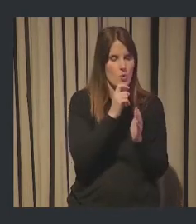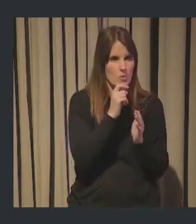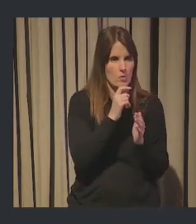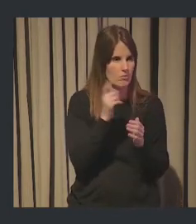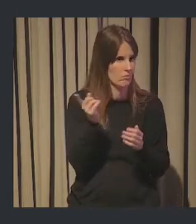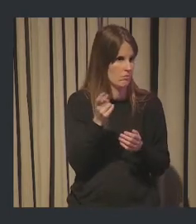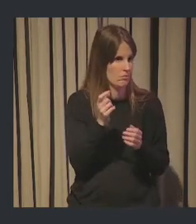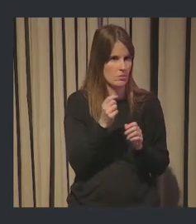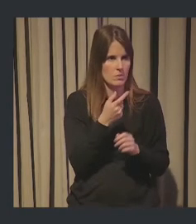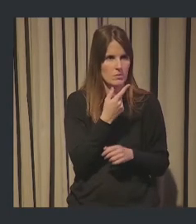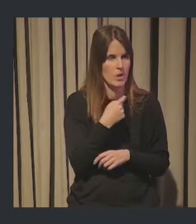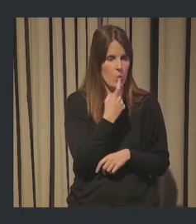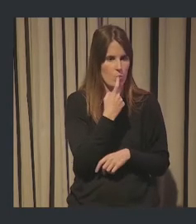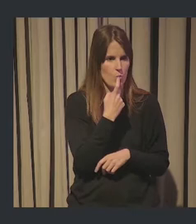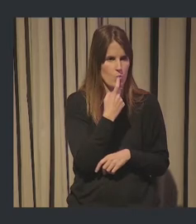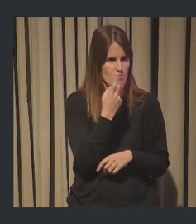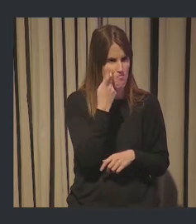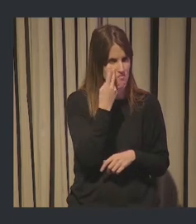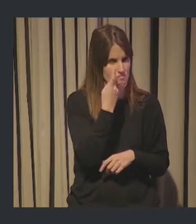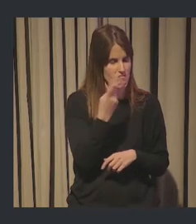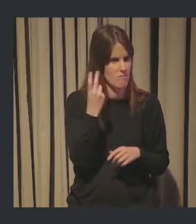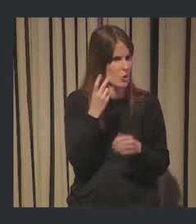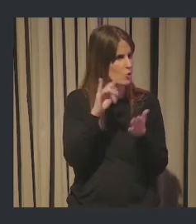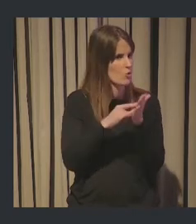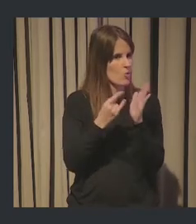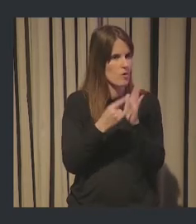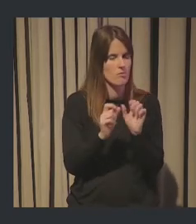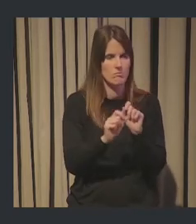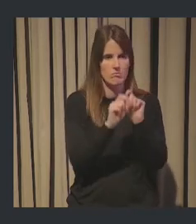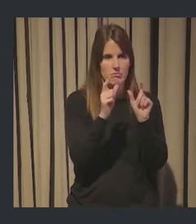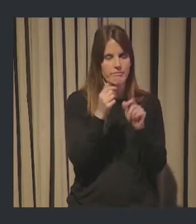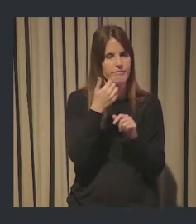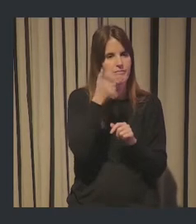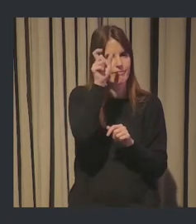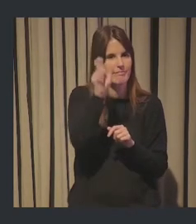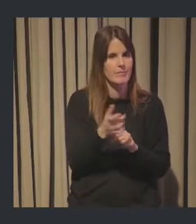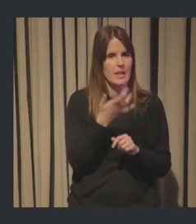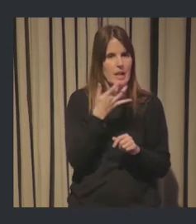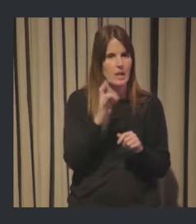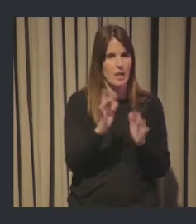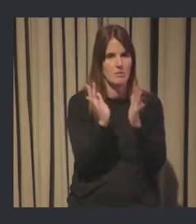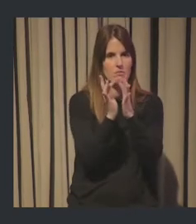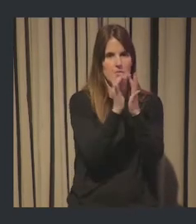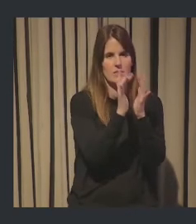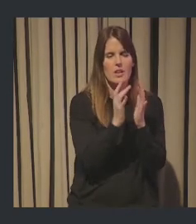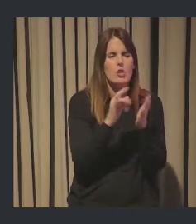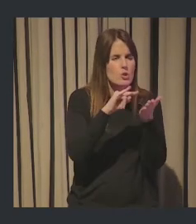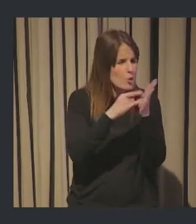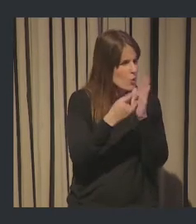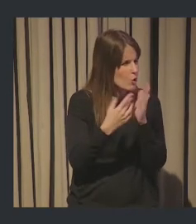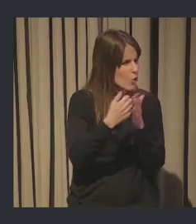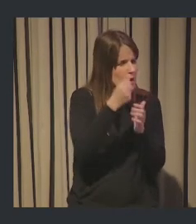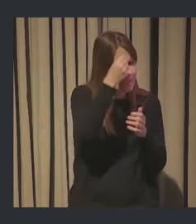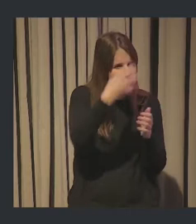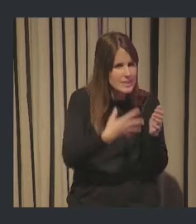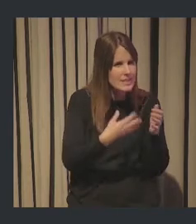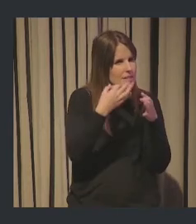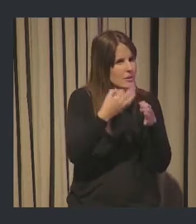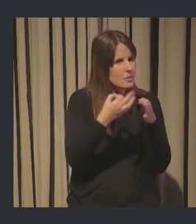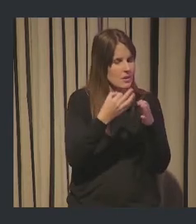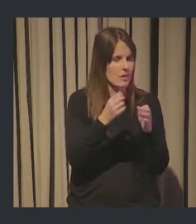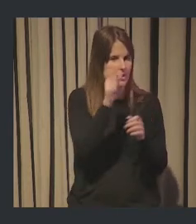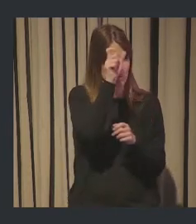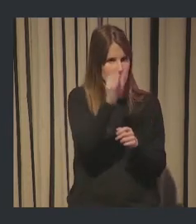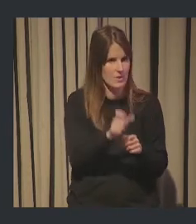caso lo tenemos chupado. Vais a ver que en la solución se puede acceder precisamente en todas y cada una de ellas al contacto directo.